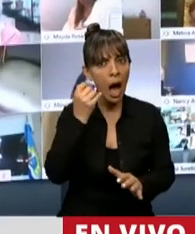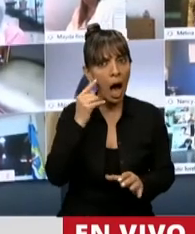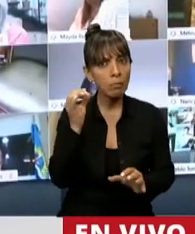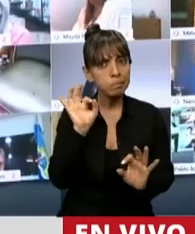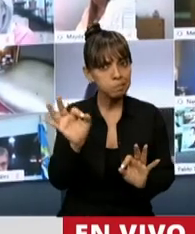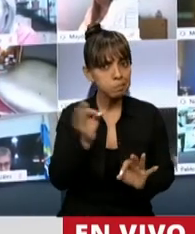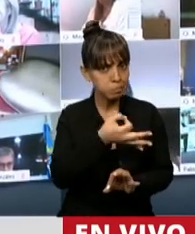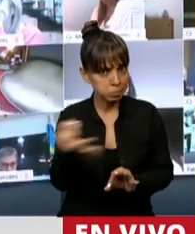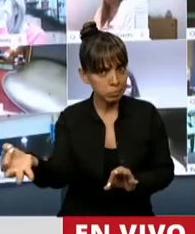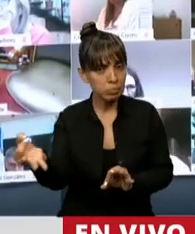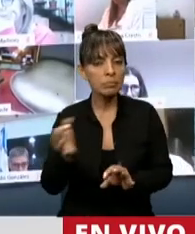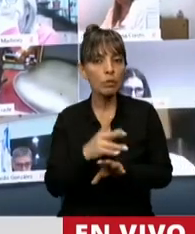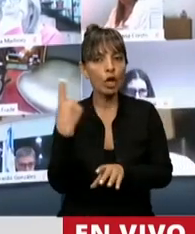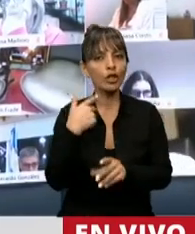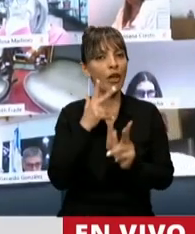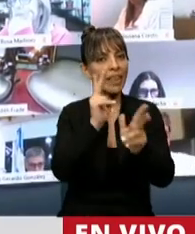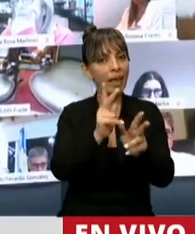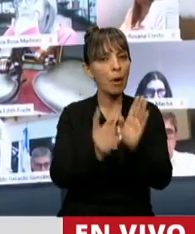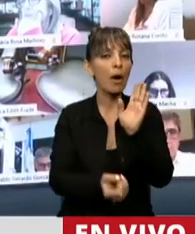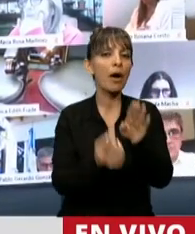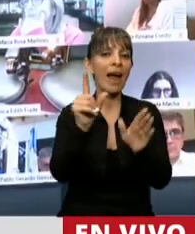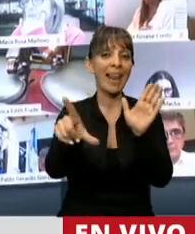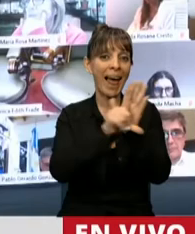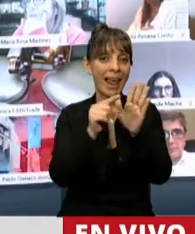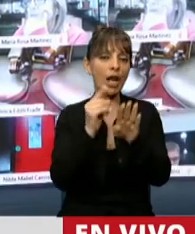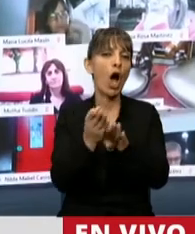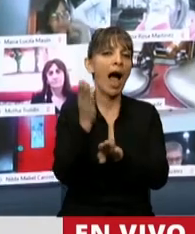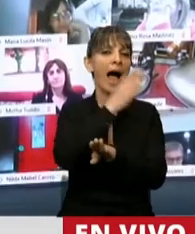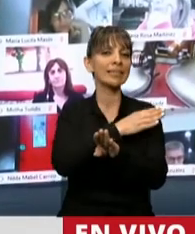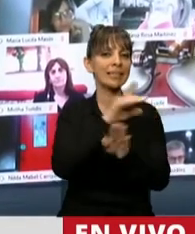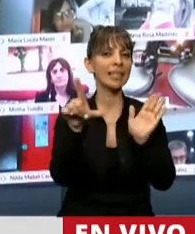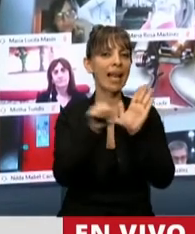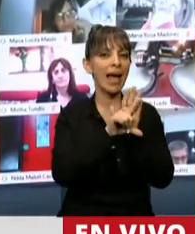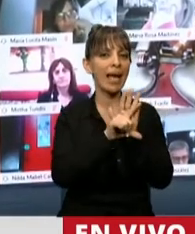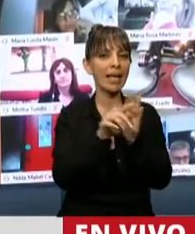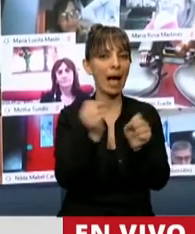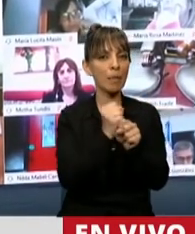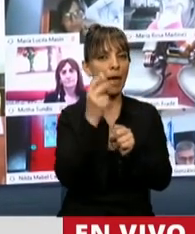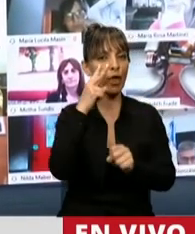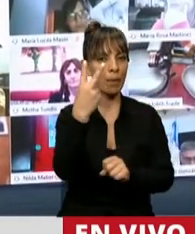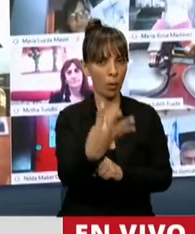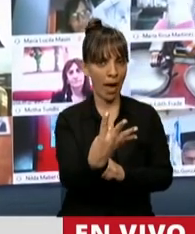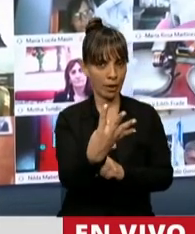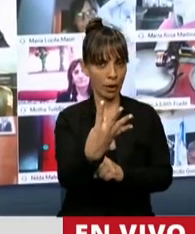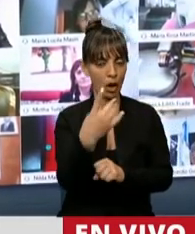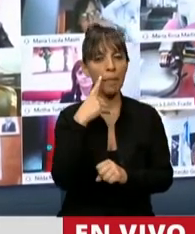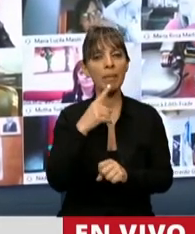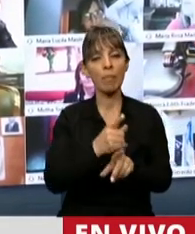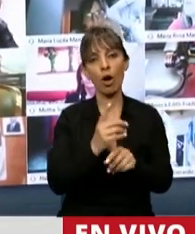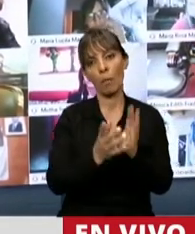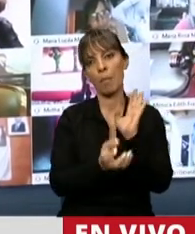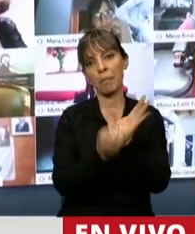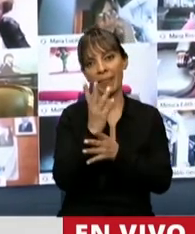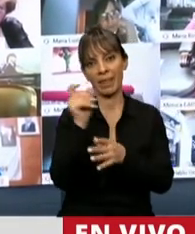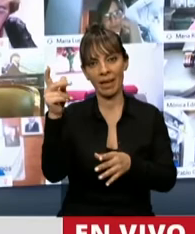dicho, como primer antecedente de la ley la promulgada en 2004... ...impulsada por el ex